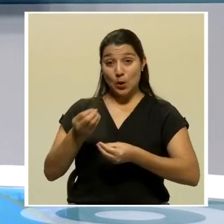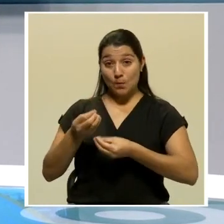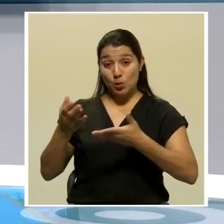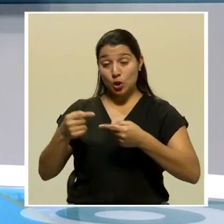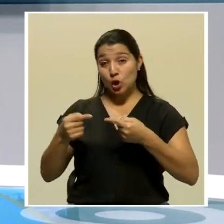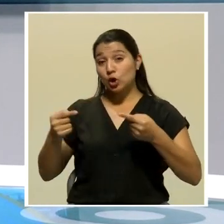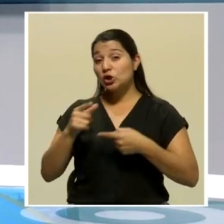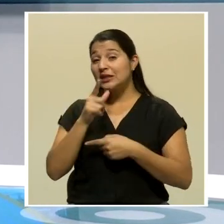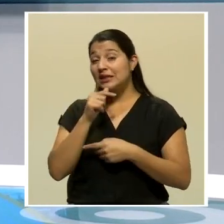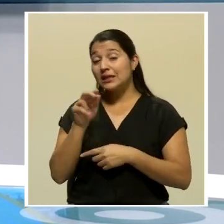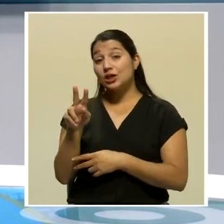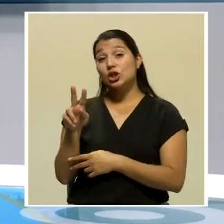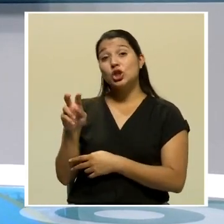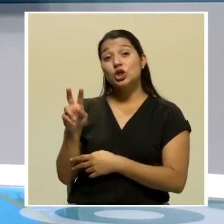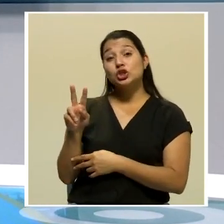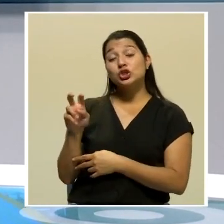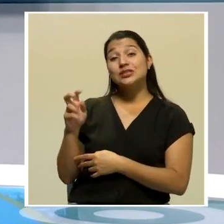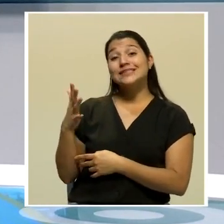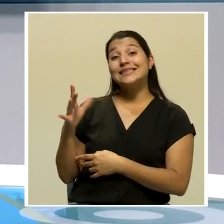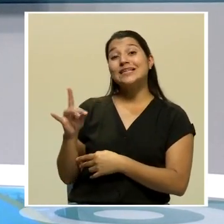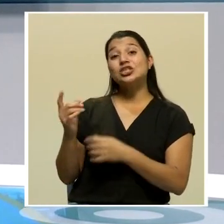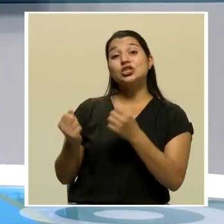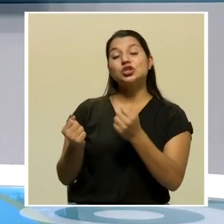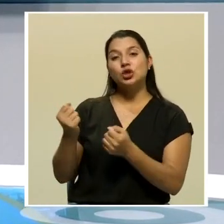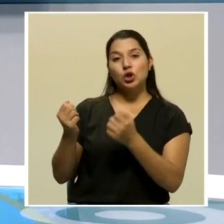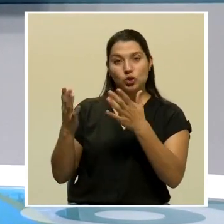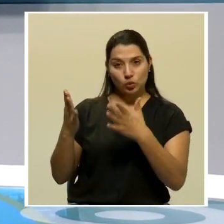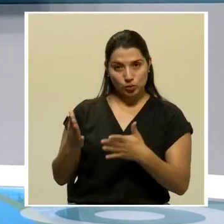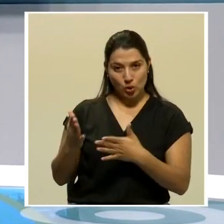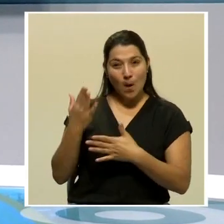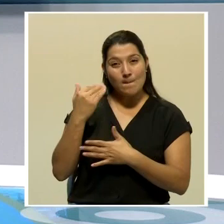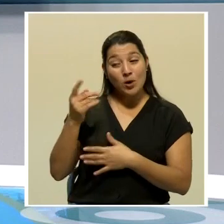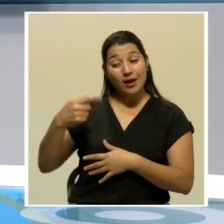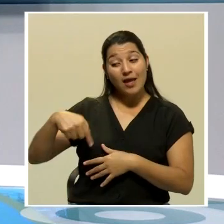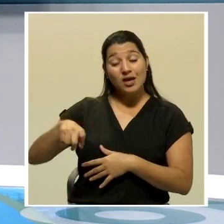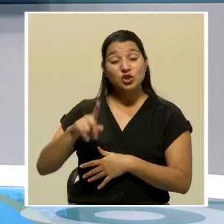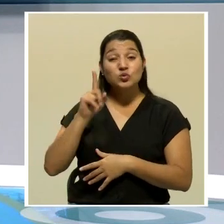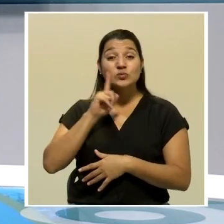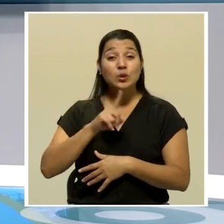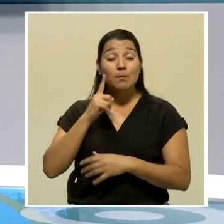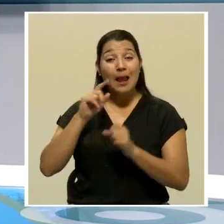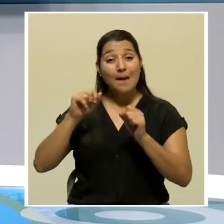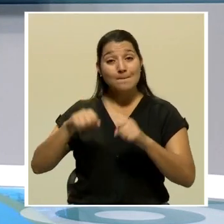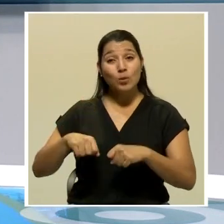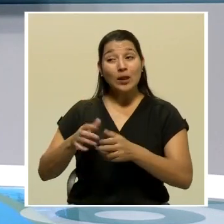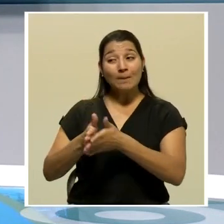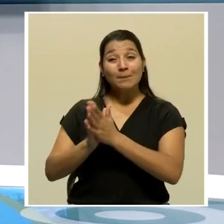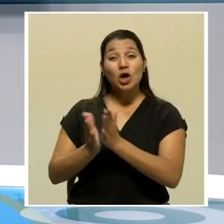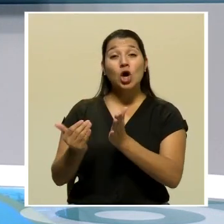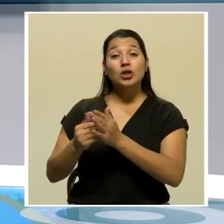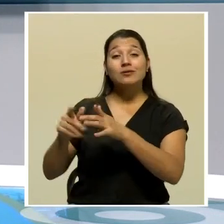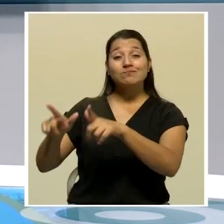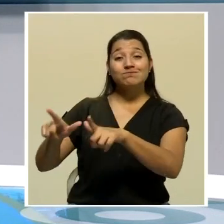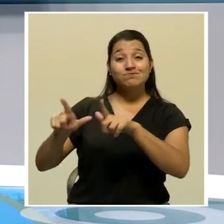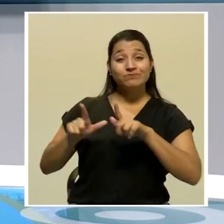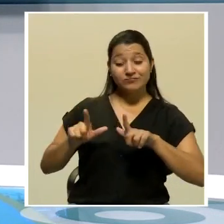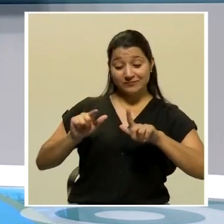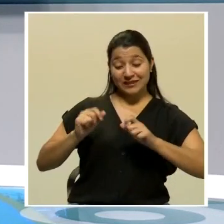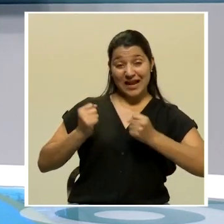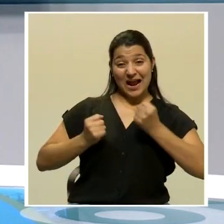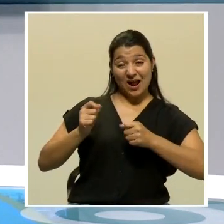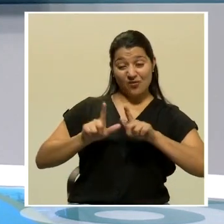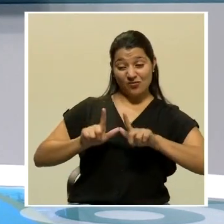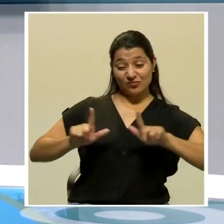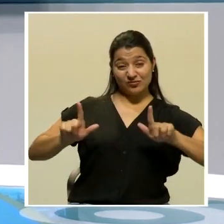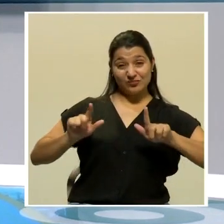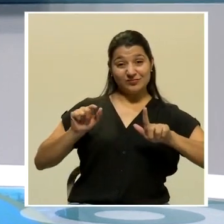218 conductores que mintieron para recuperar las placas de sus vehículos que